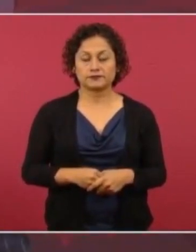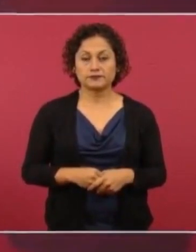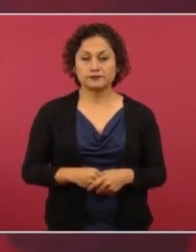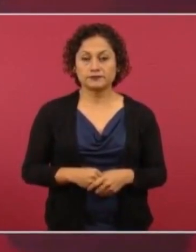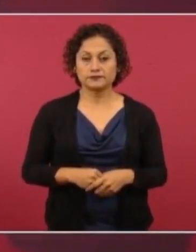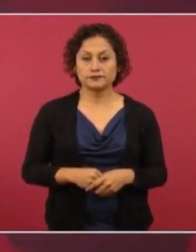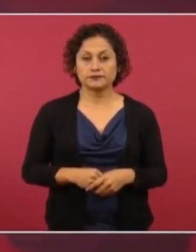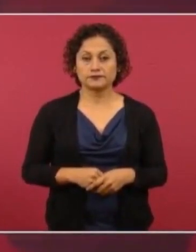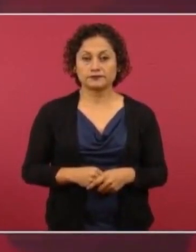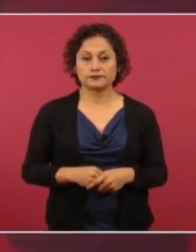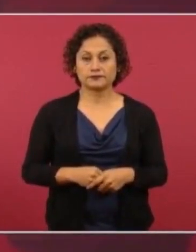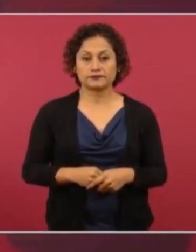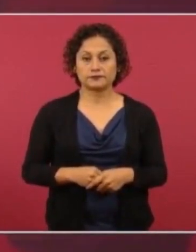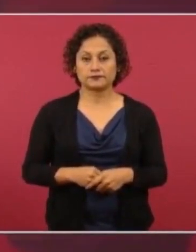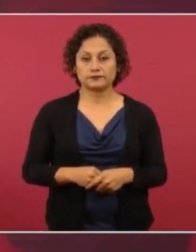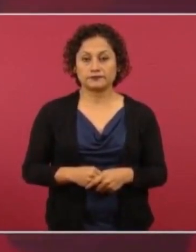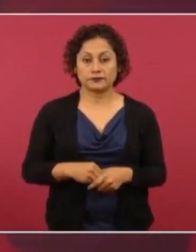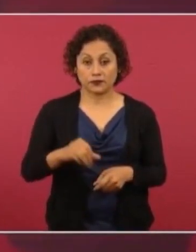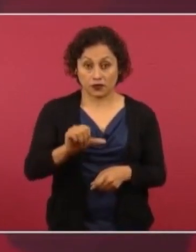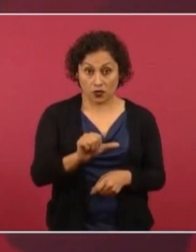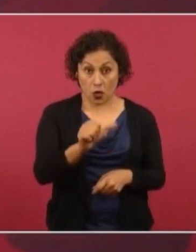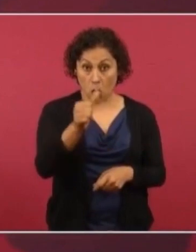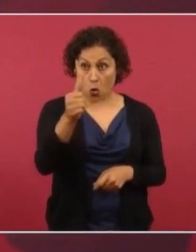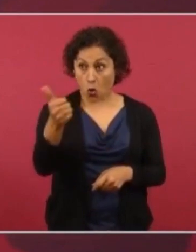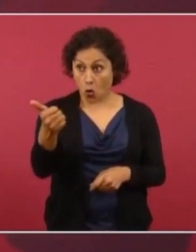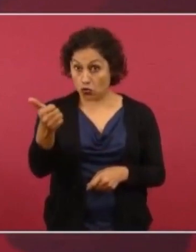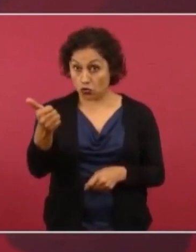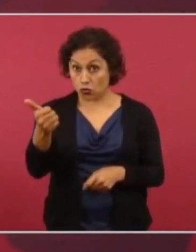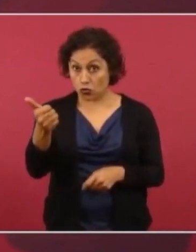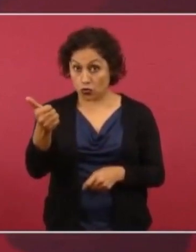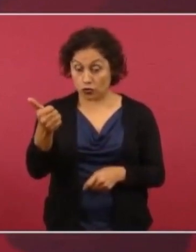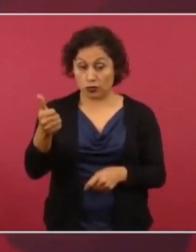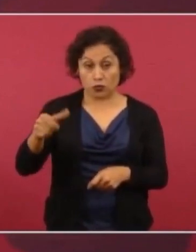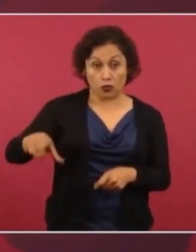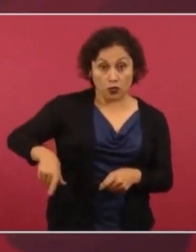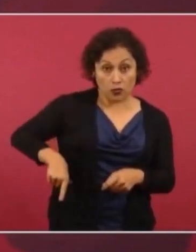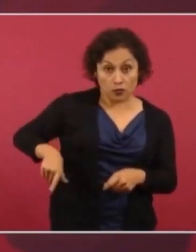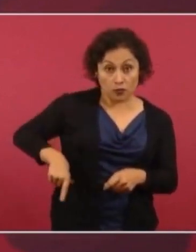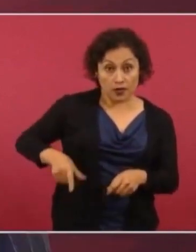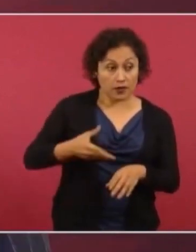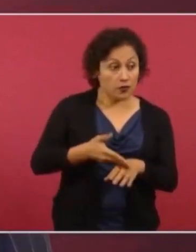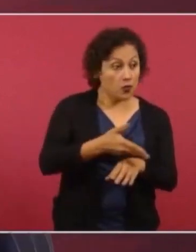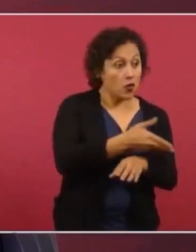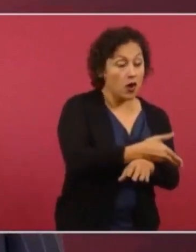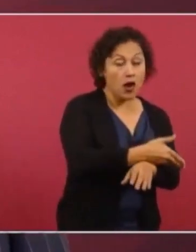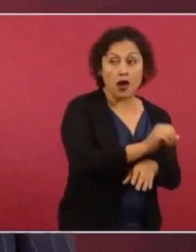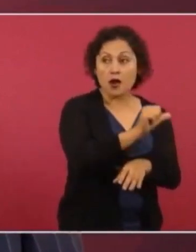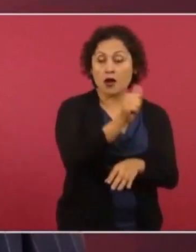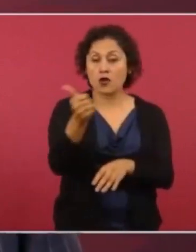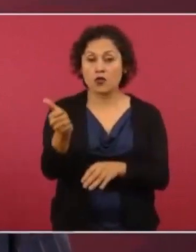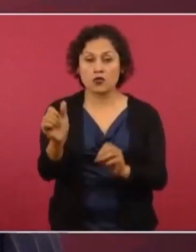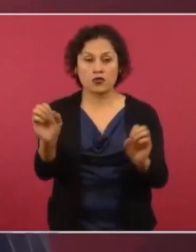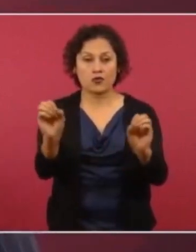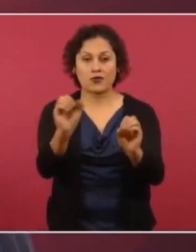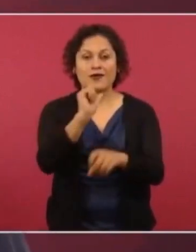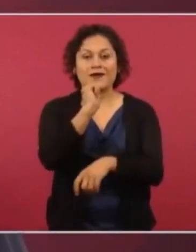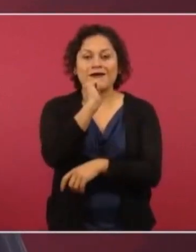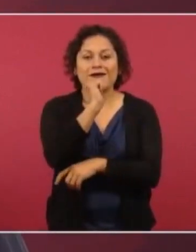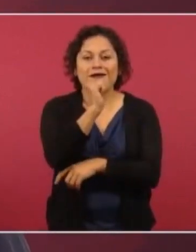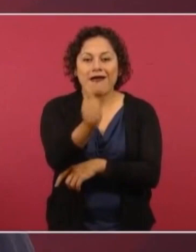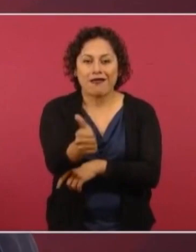No lo ha hecho nadie, pero este no es el asunto,